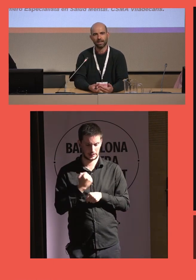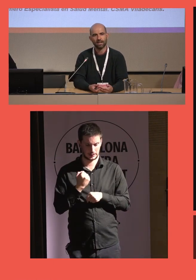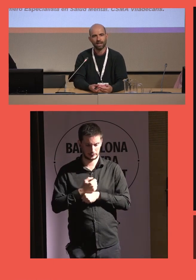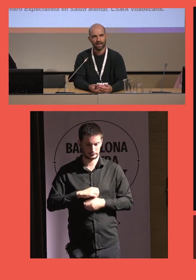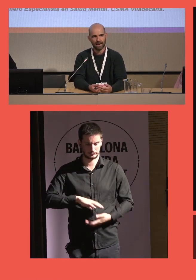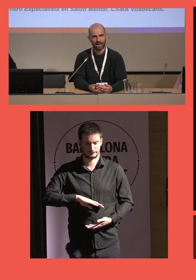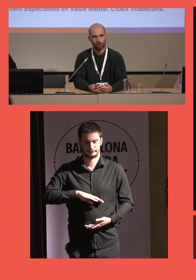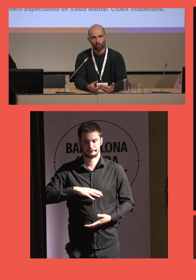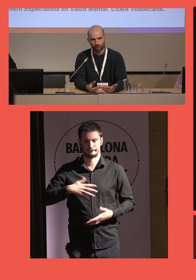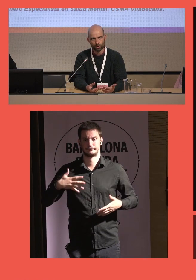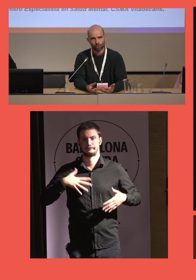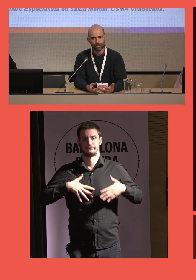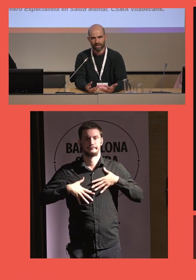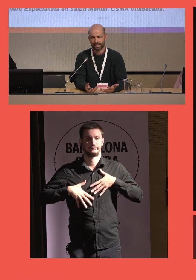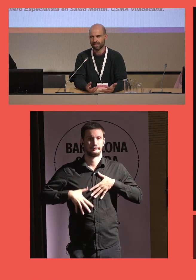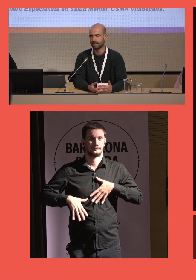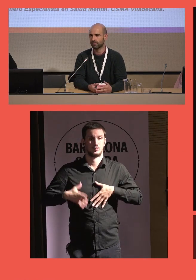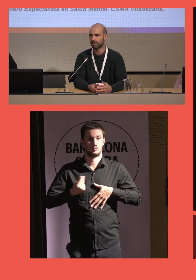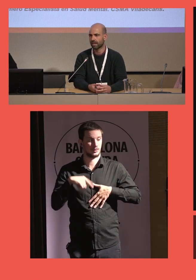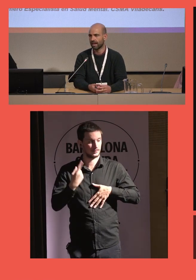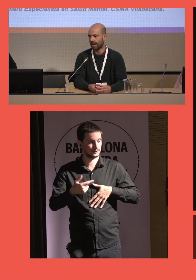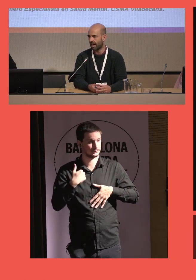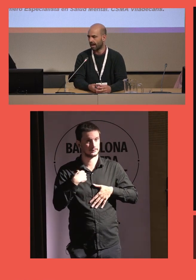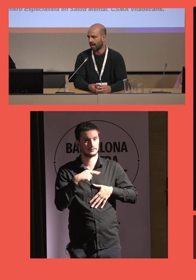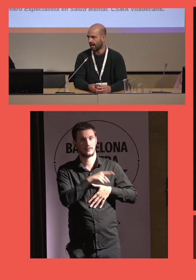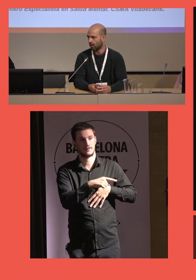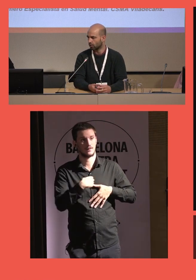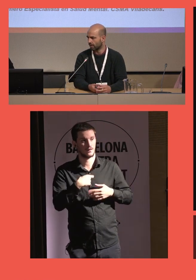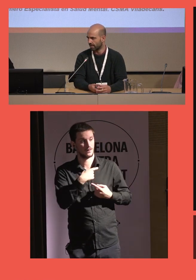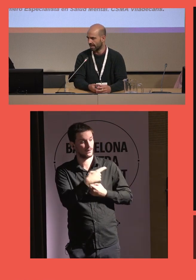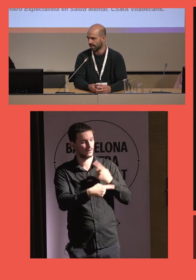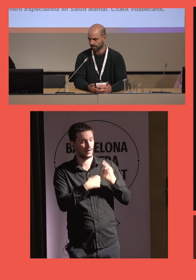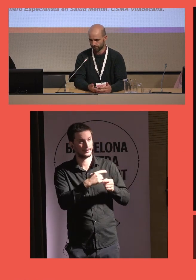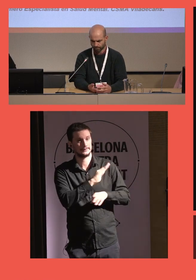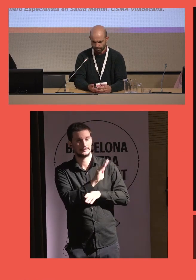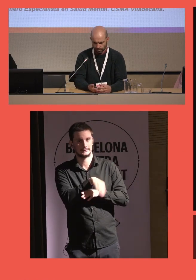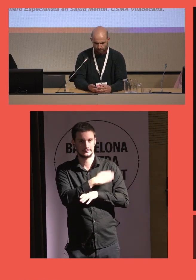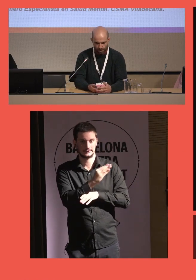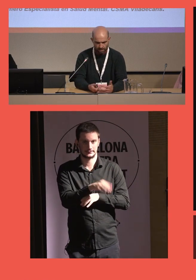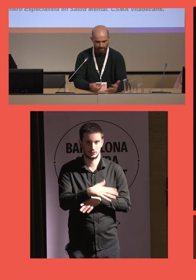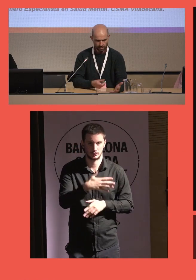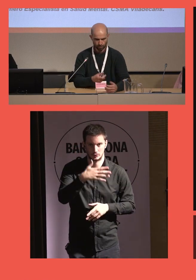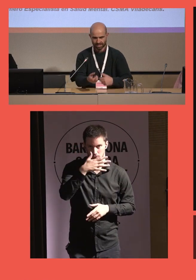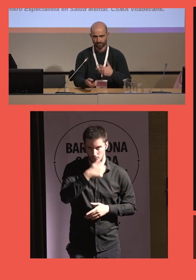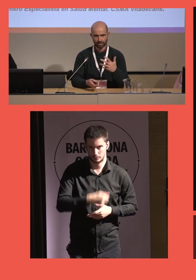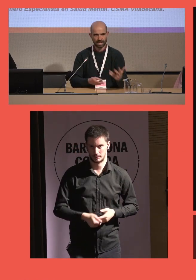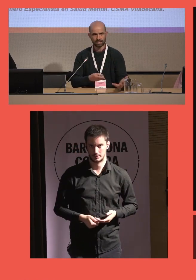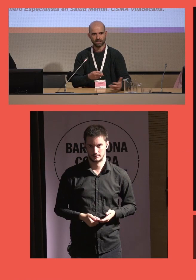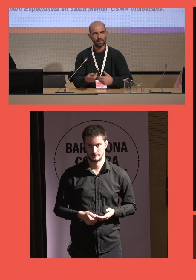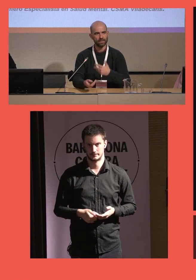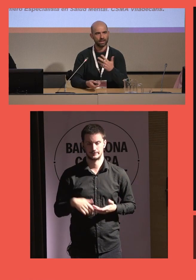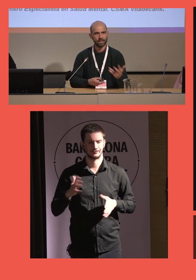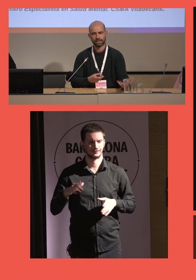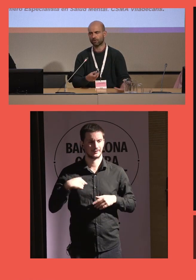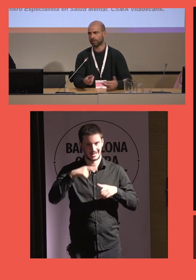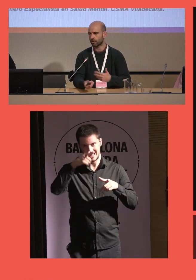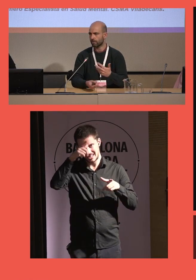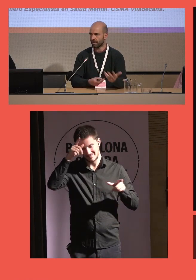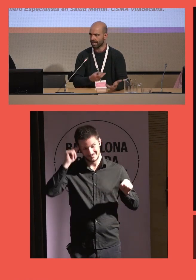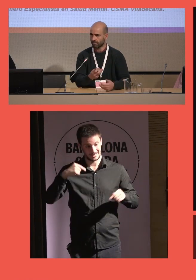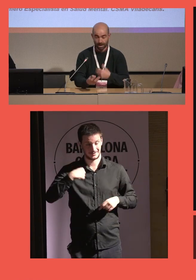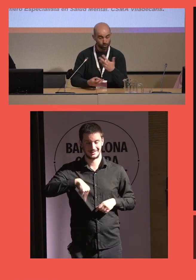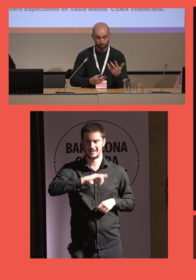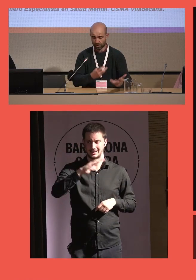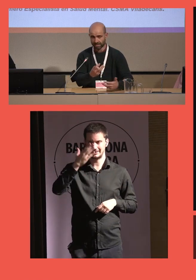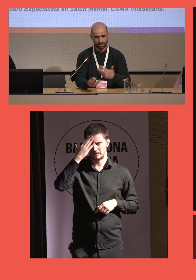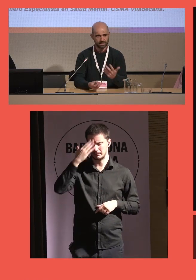prestar los cuidados suficientes a los familiares. Entonces, las enfermeras del centro de atención